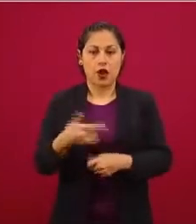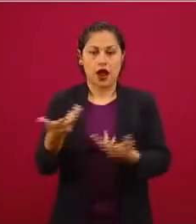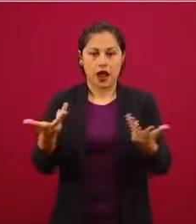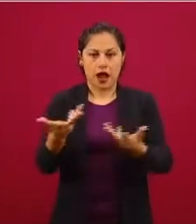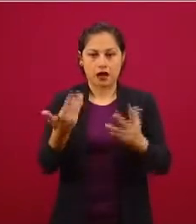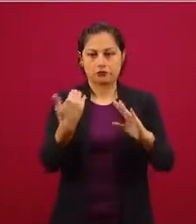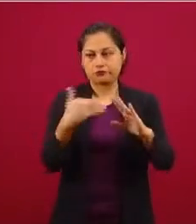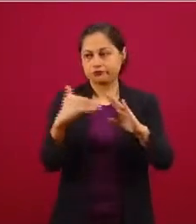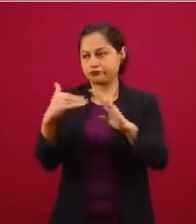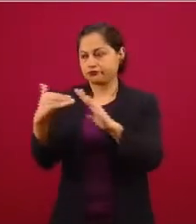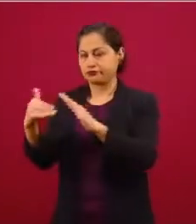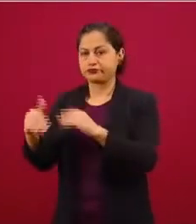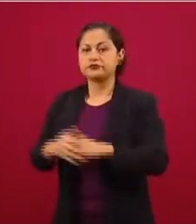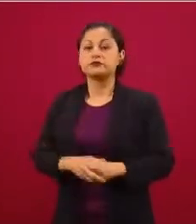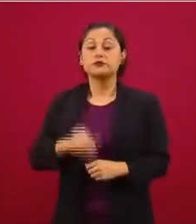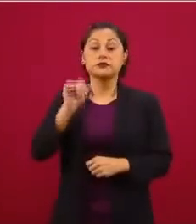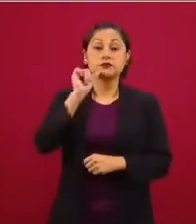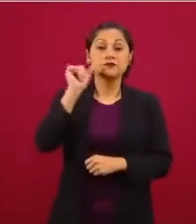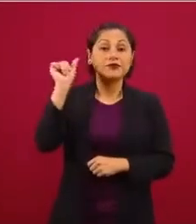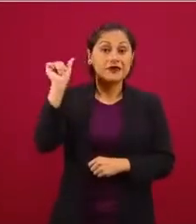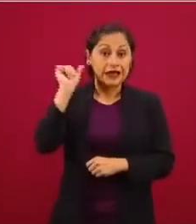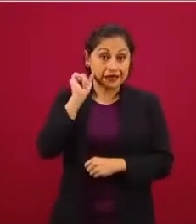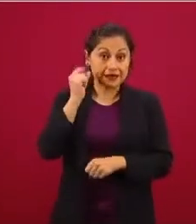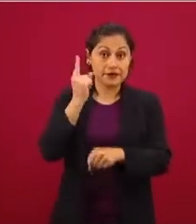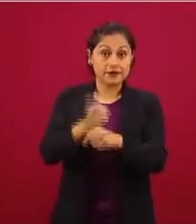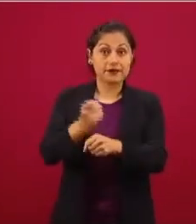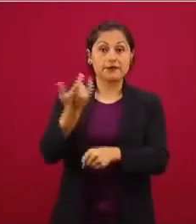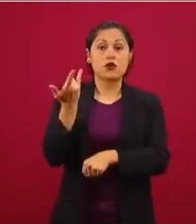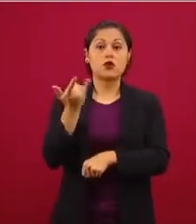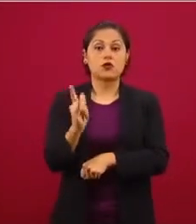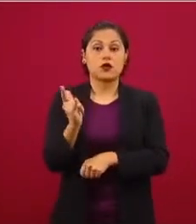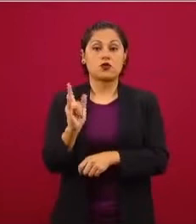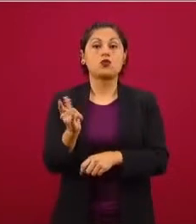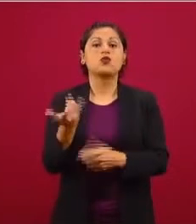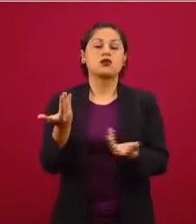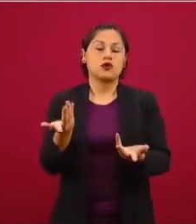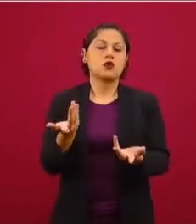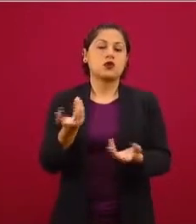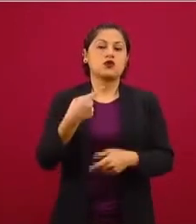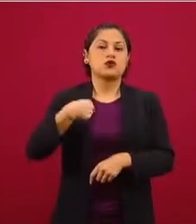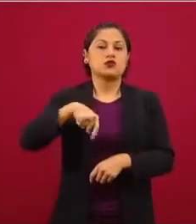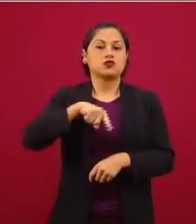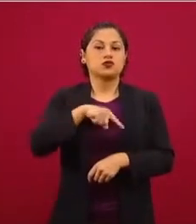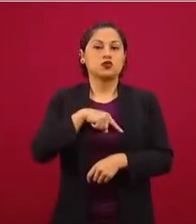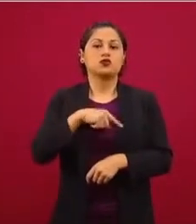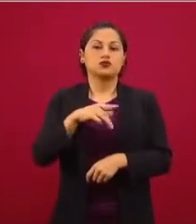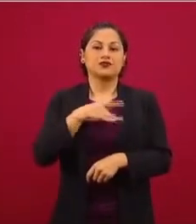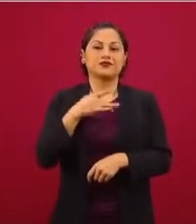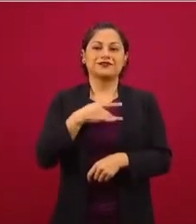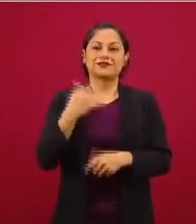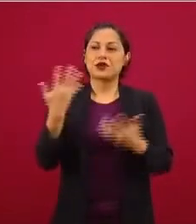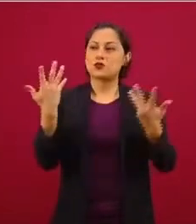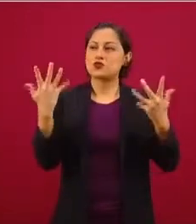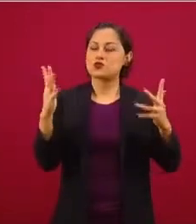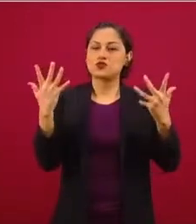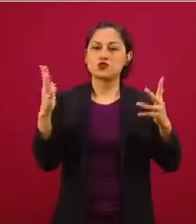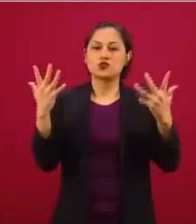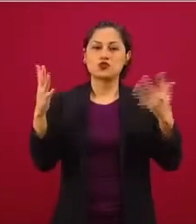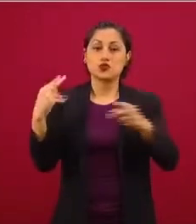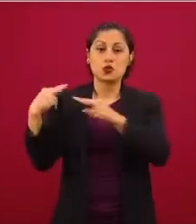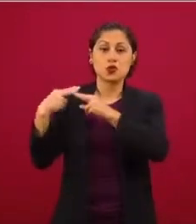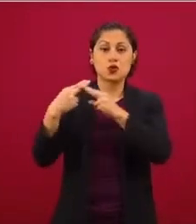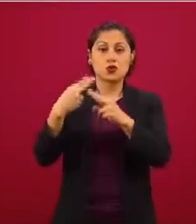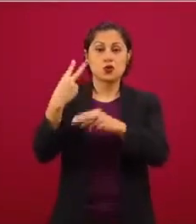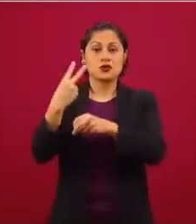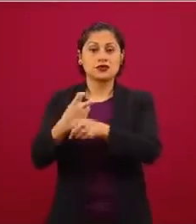el día primero de julio, un motivo de celebración del segundo año de la llegada de